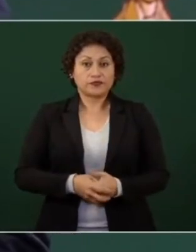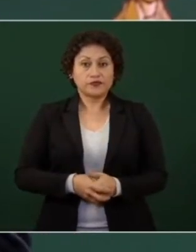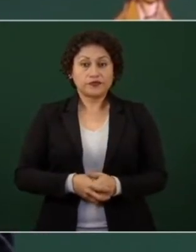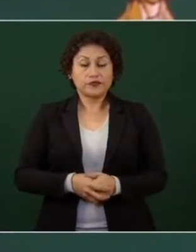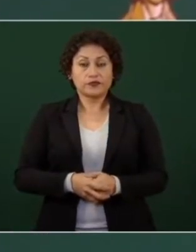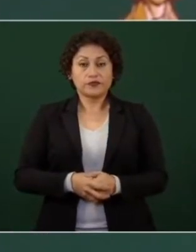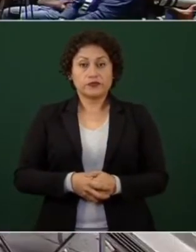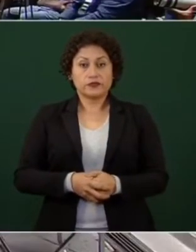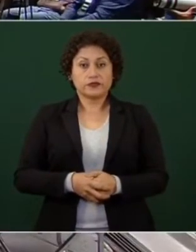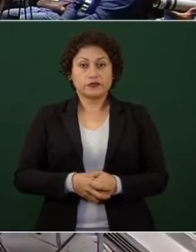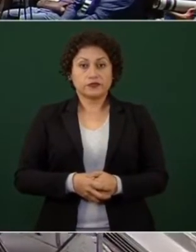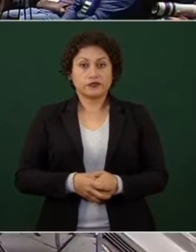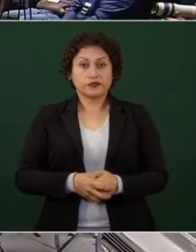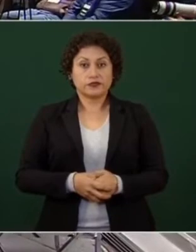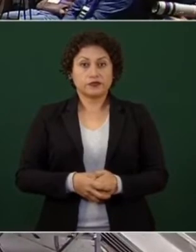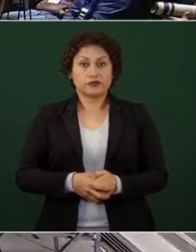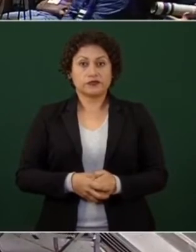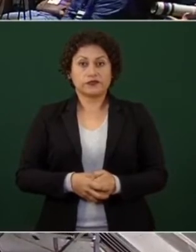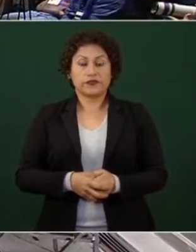y este